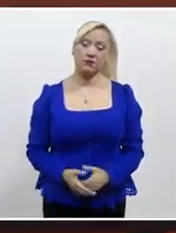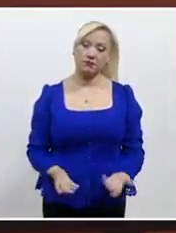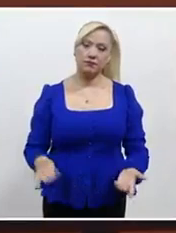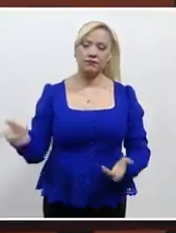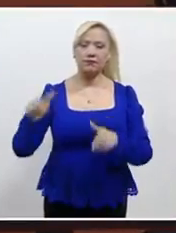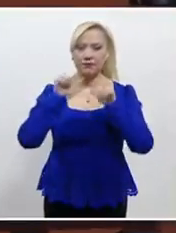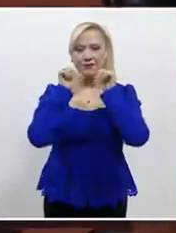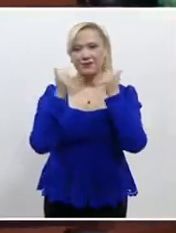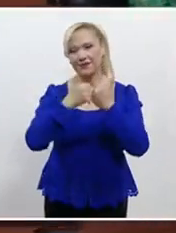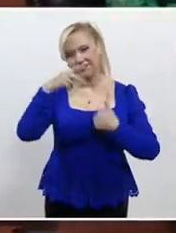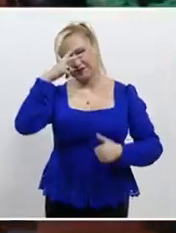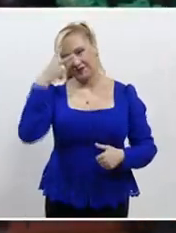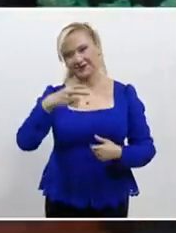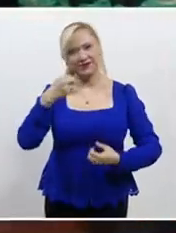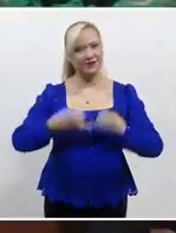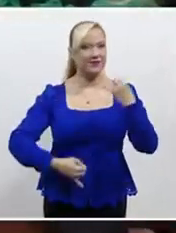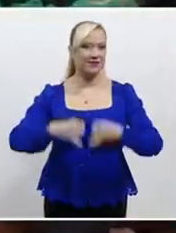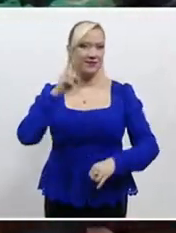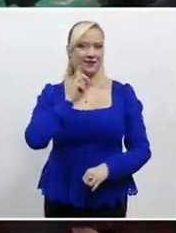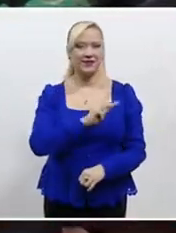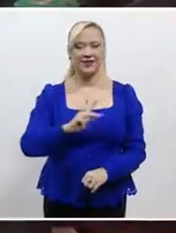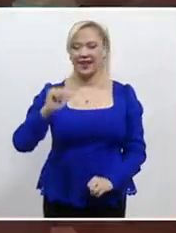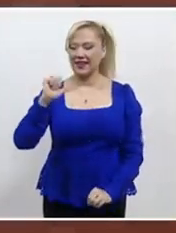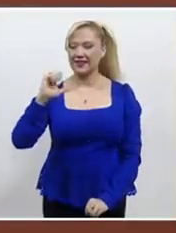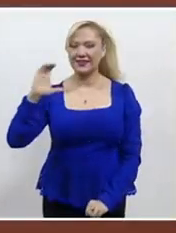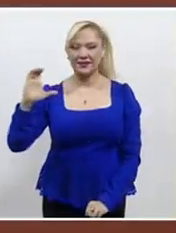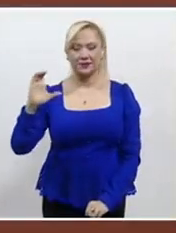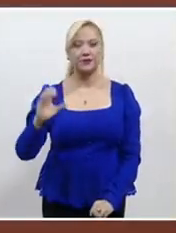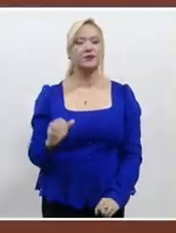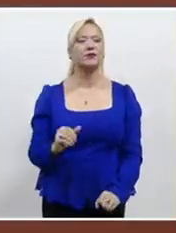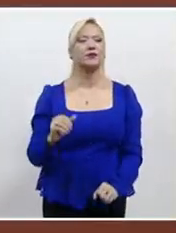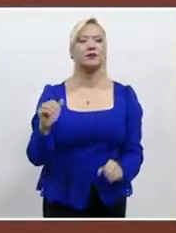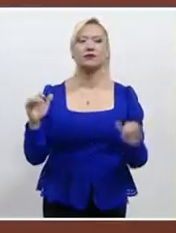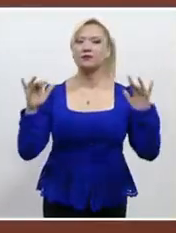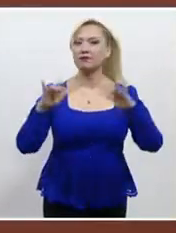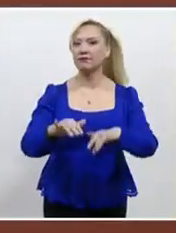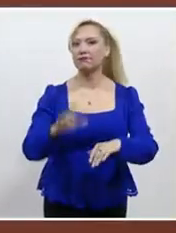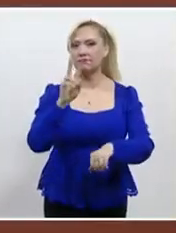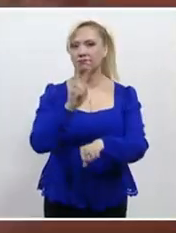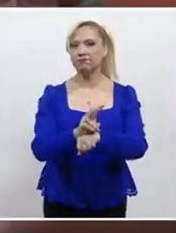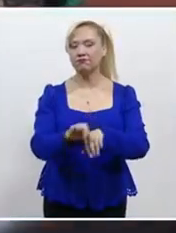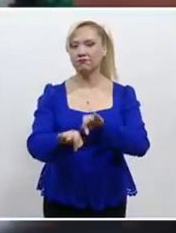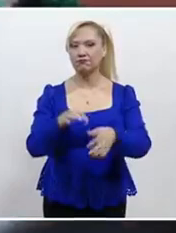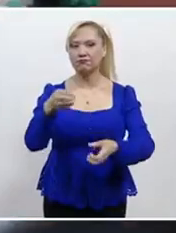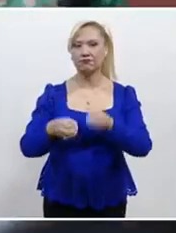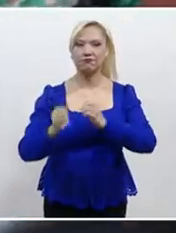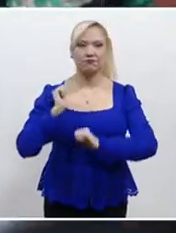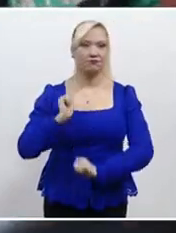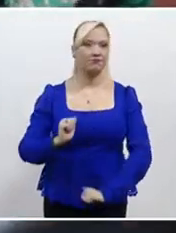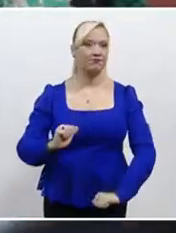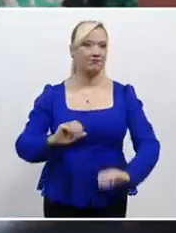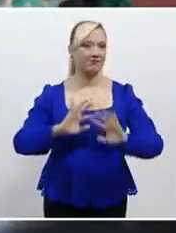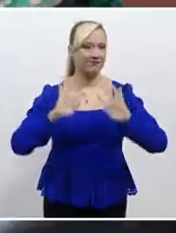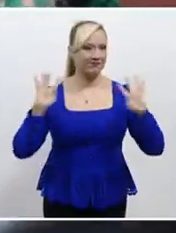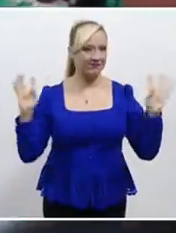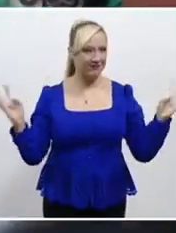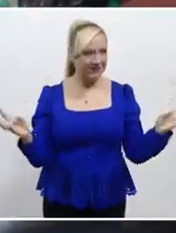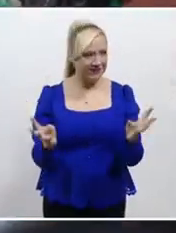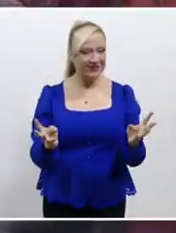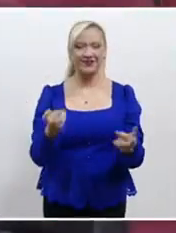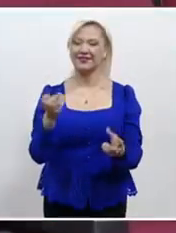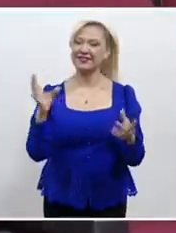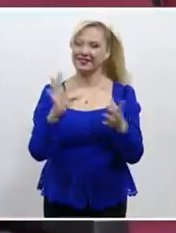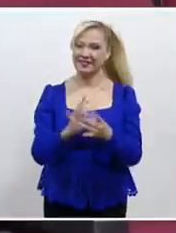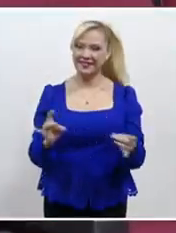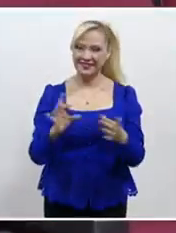por la Asociación Mexicana de Juzgadoras AC en el Consejo de la Judicatura Federal. Con información de Miguel Nila Cedillo,